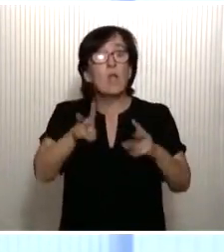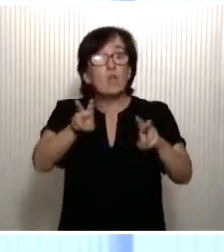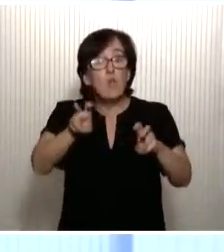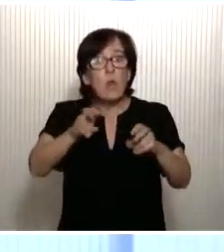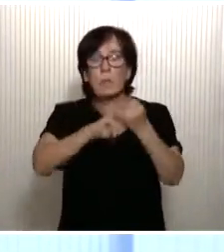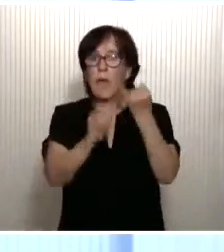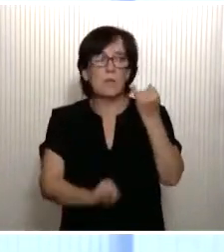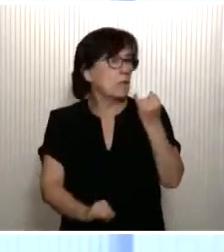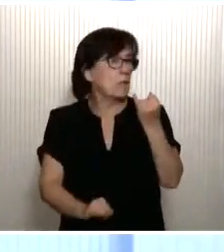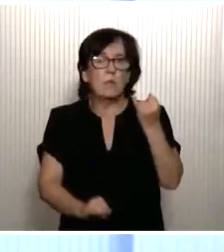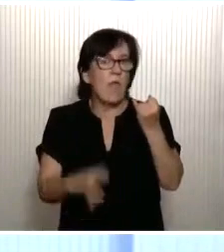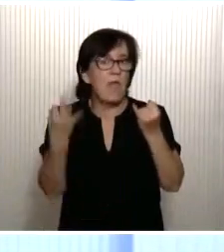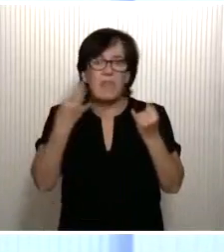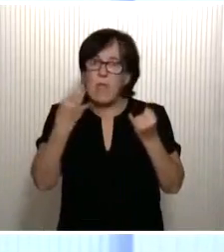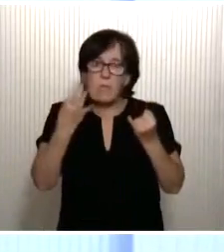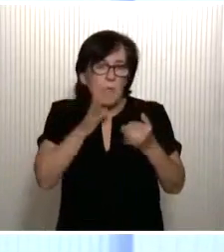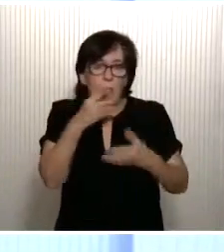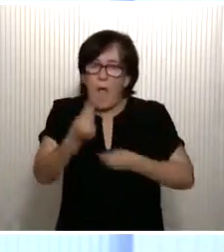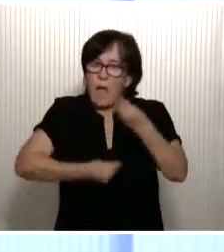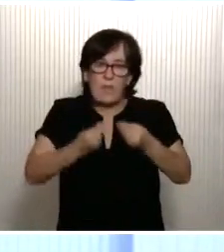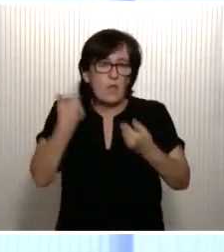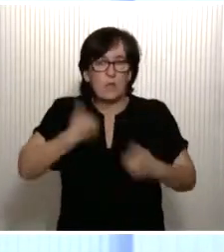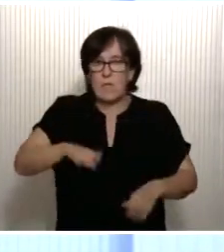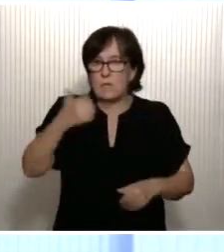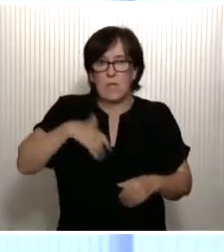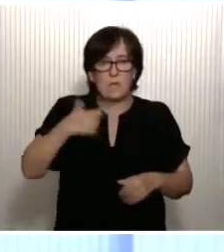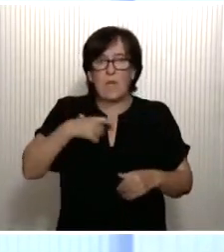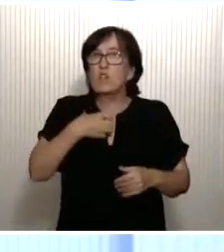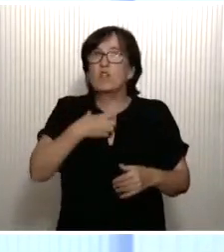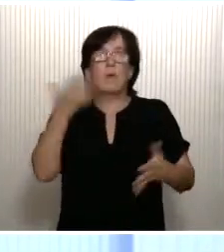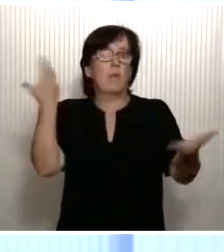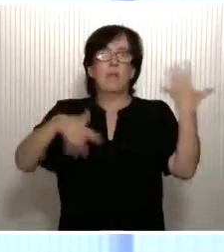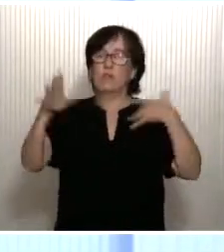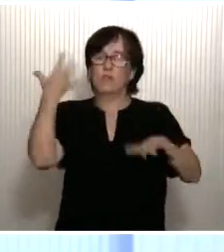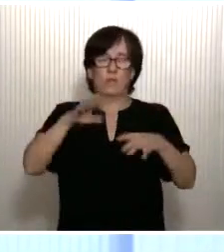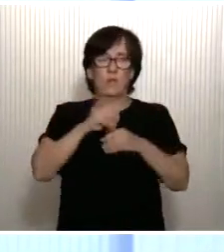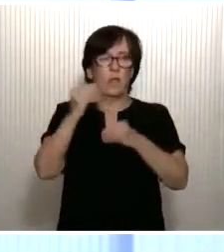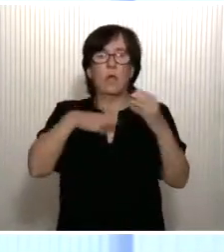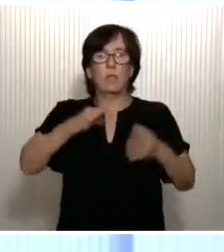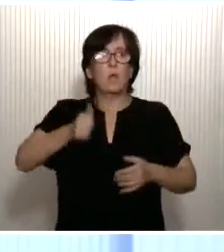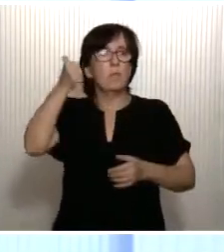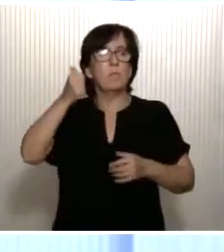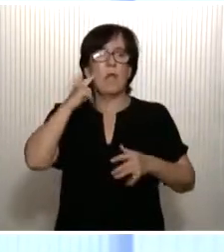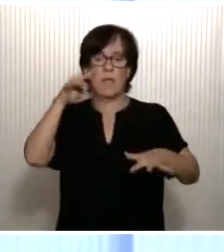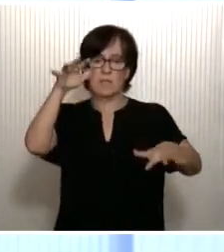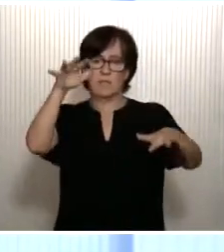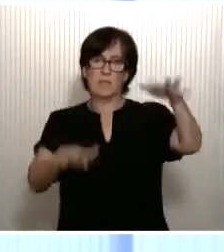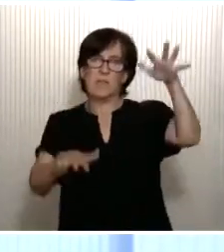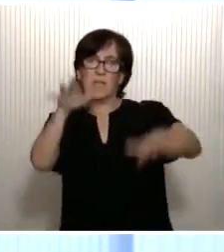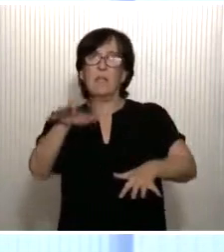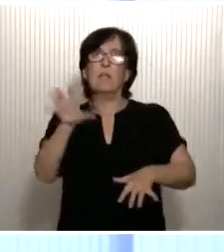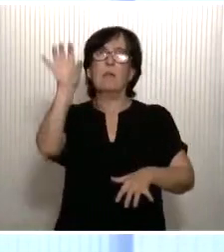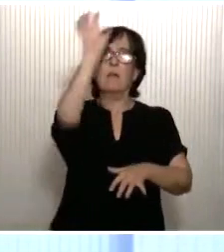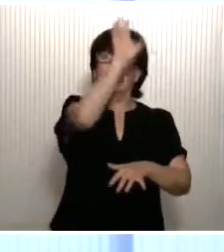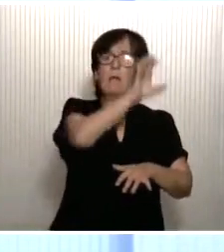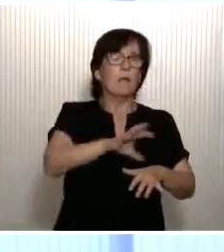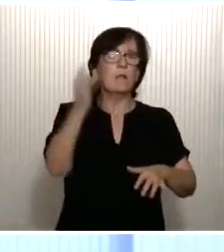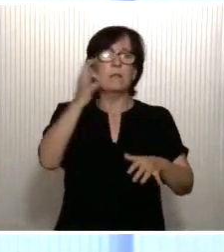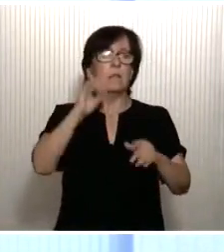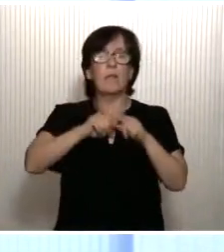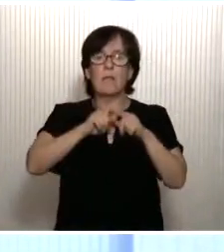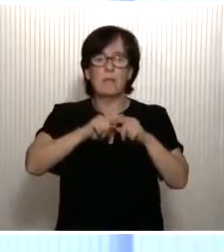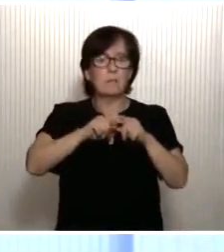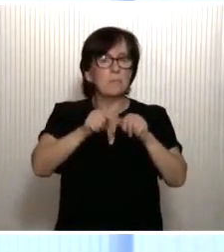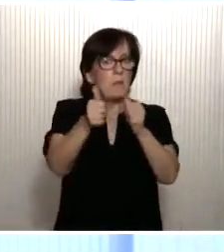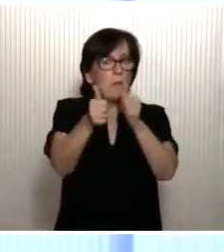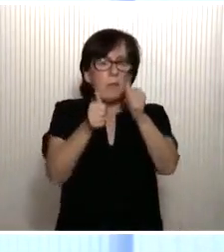inaplazable, inexcusable. No podemos tolerar más desigualdad ni tampoco más desequilibrios. Hay que cerrar brechas.